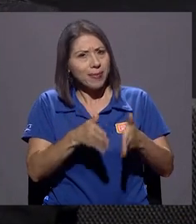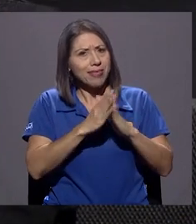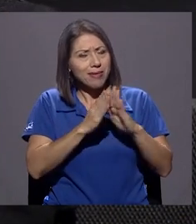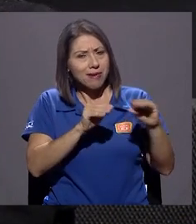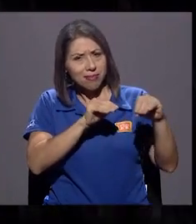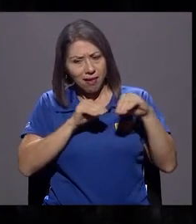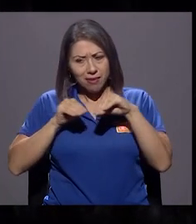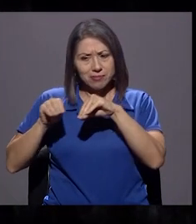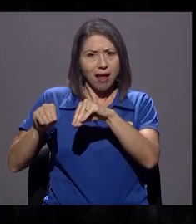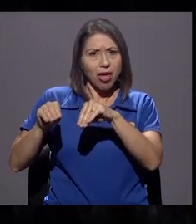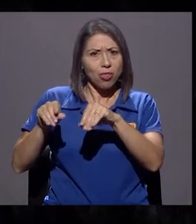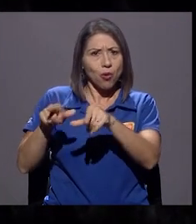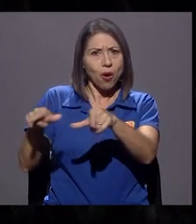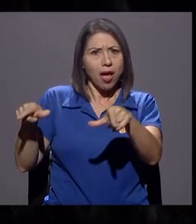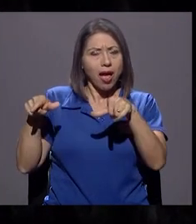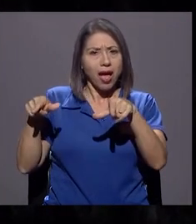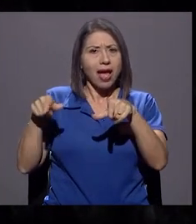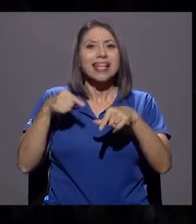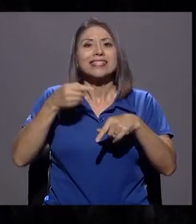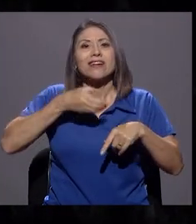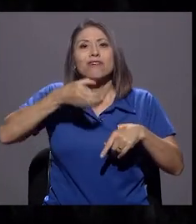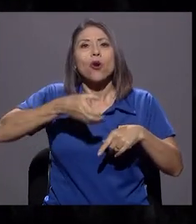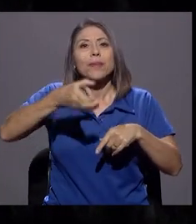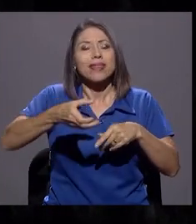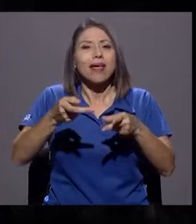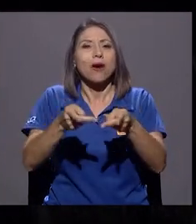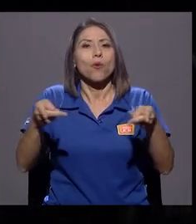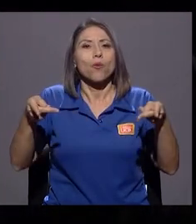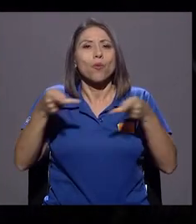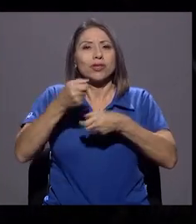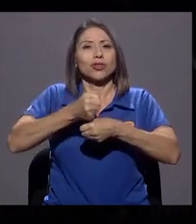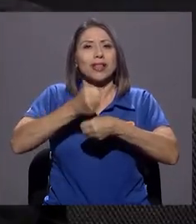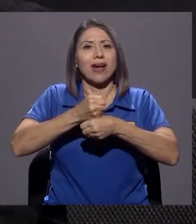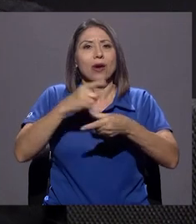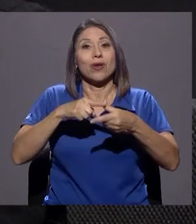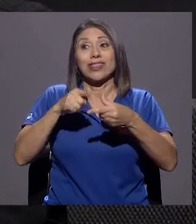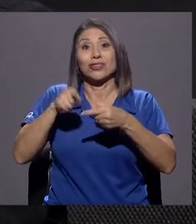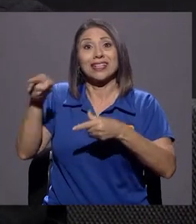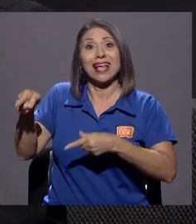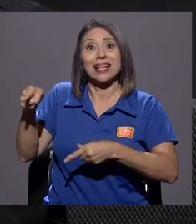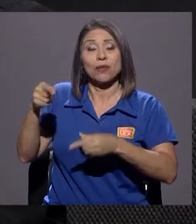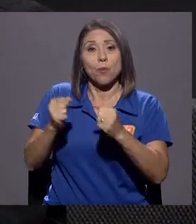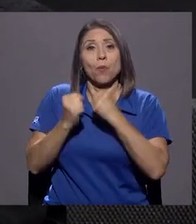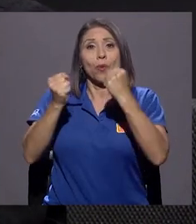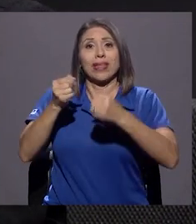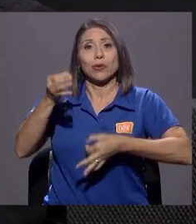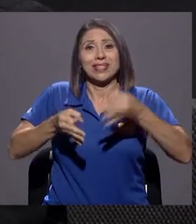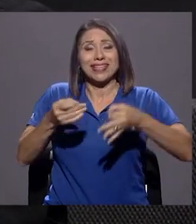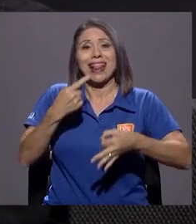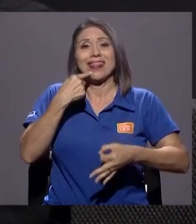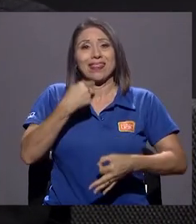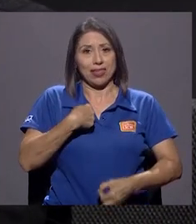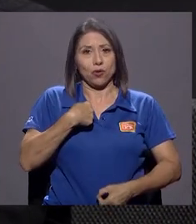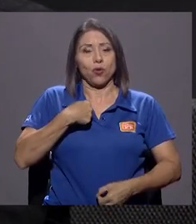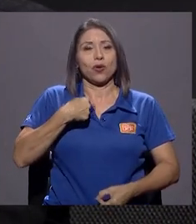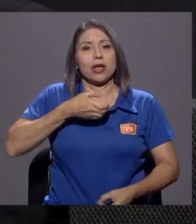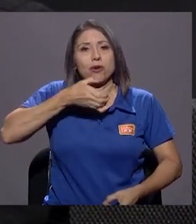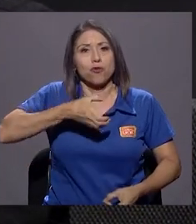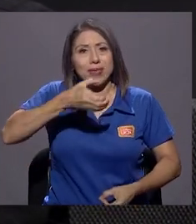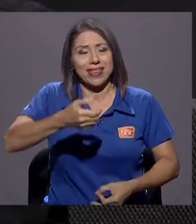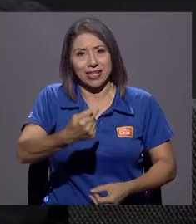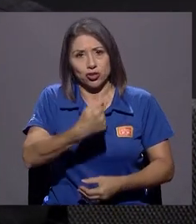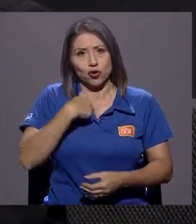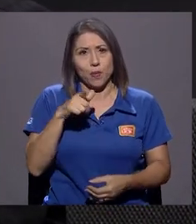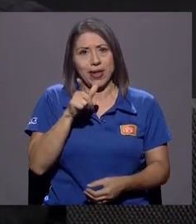puesto de trabajo y ese puesto de trabajo culmina en que me sugieren que me jubile y posteriormente el Poder